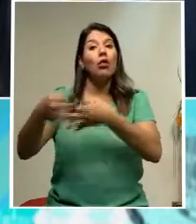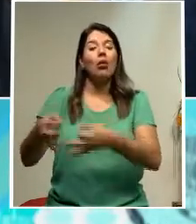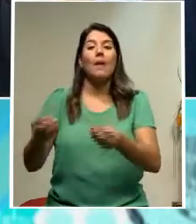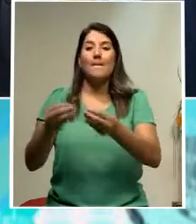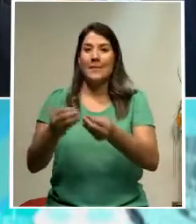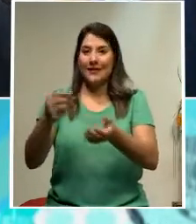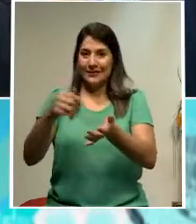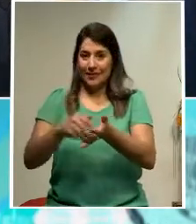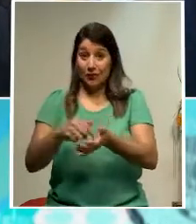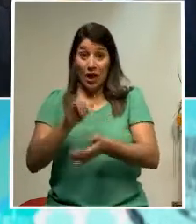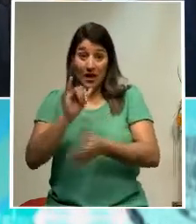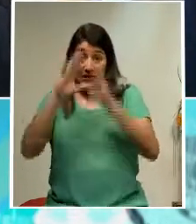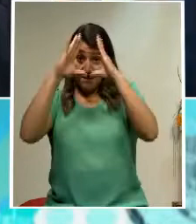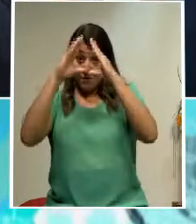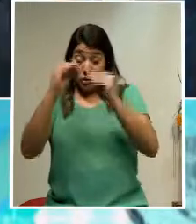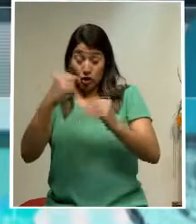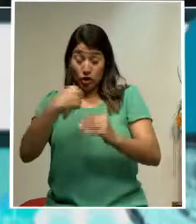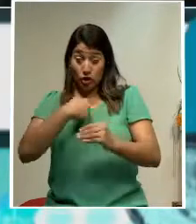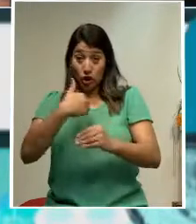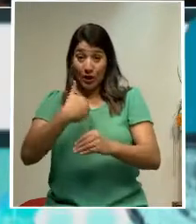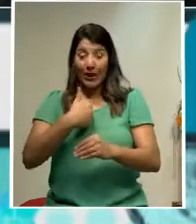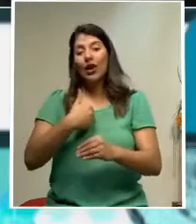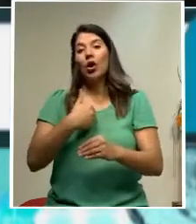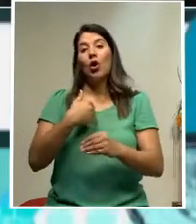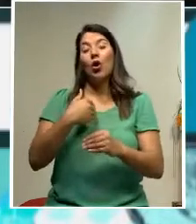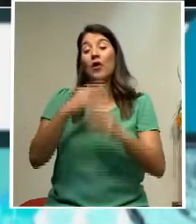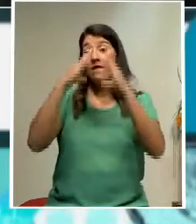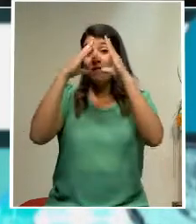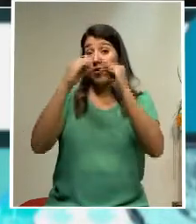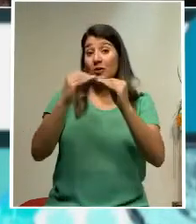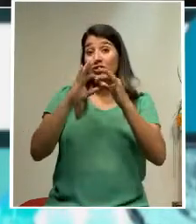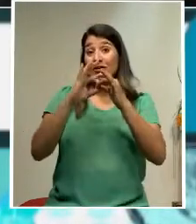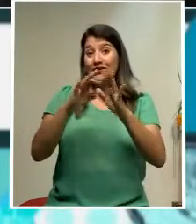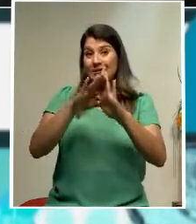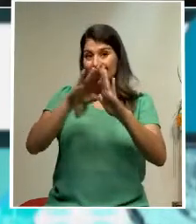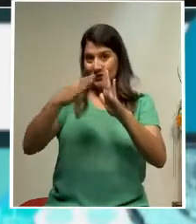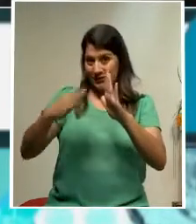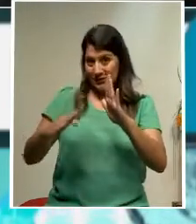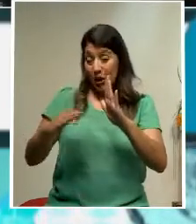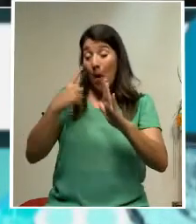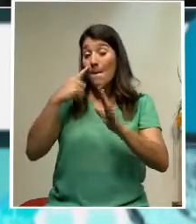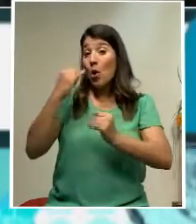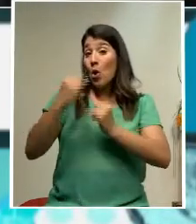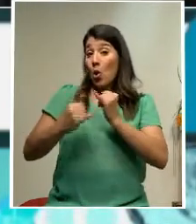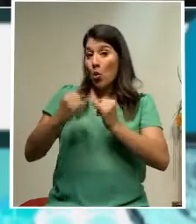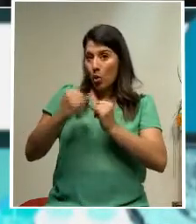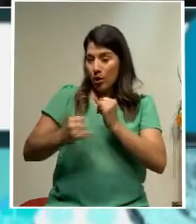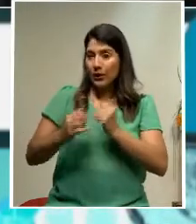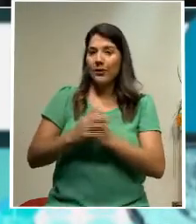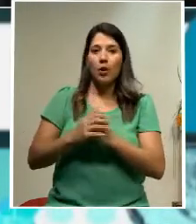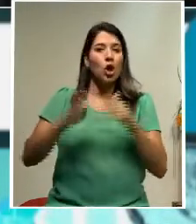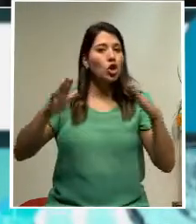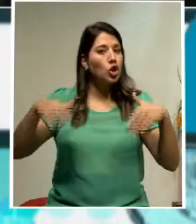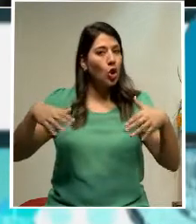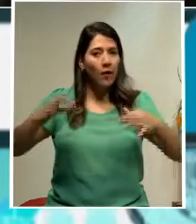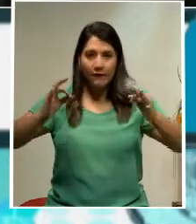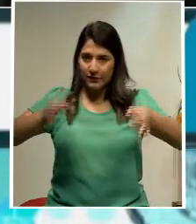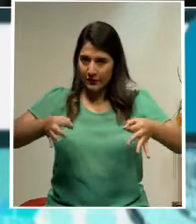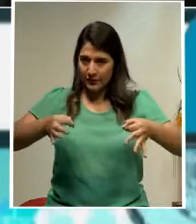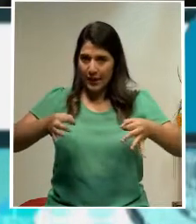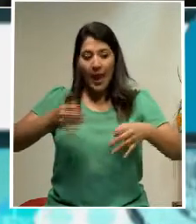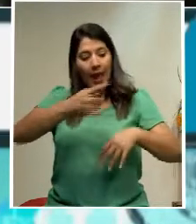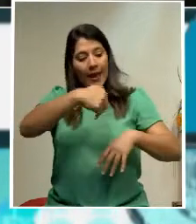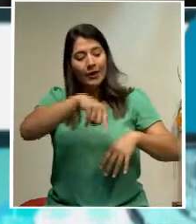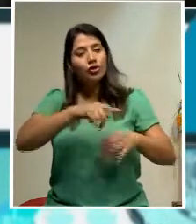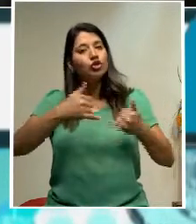Don Ernesto, esta es la información que tenemos sobre este informe de la Contraloría que por último nada más nuevamente detallar que no es tan firme, las partes lo pueden apelar